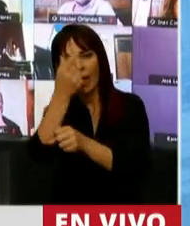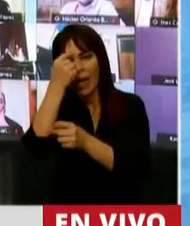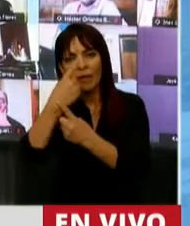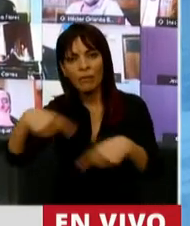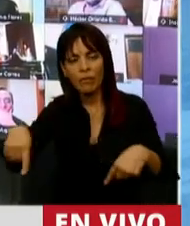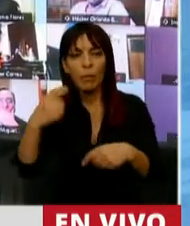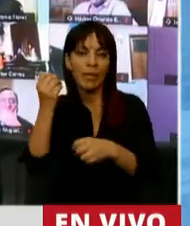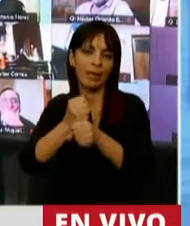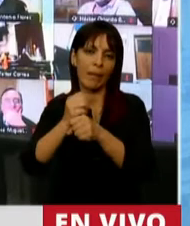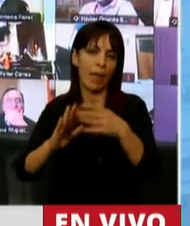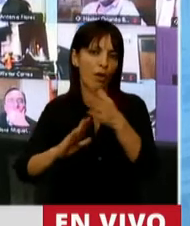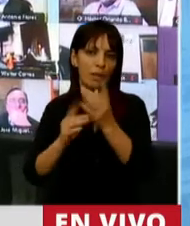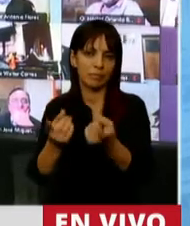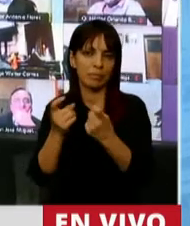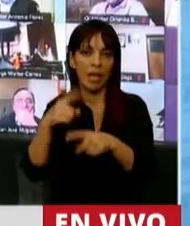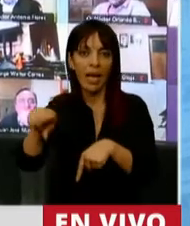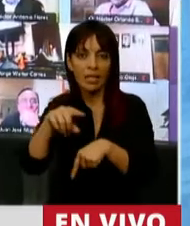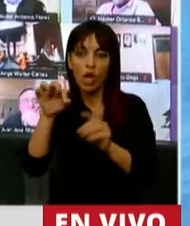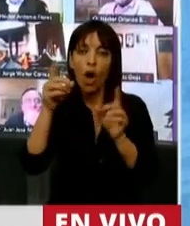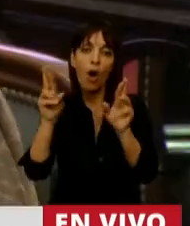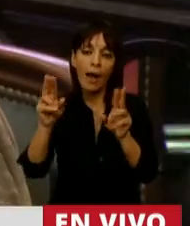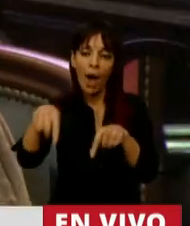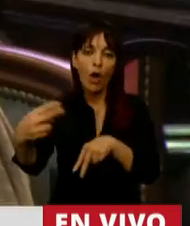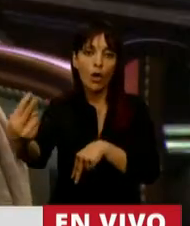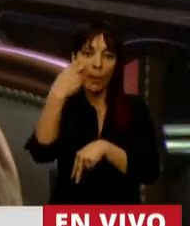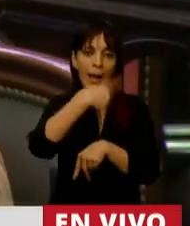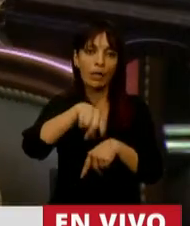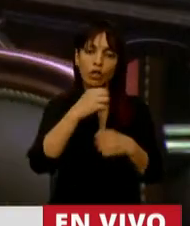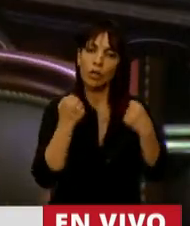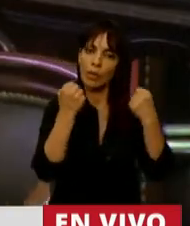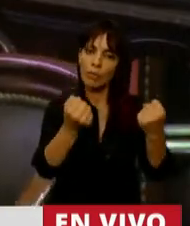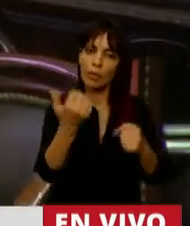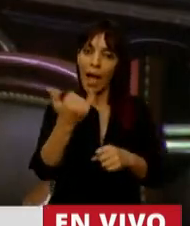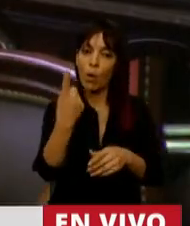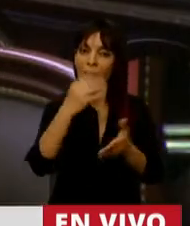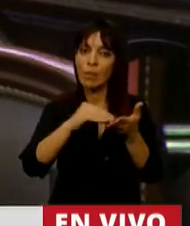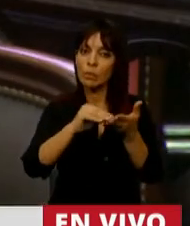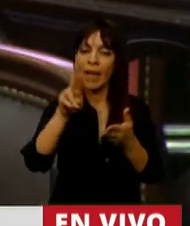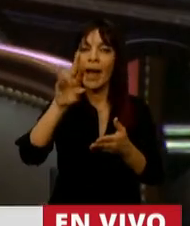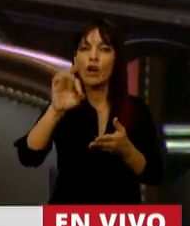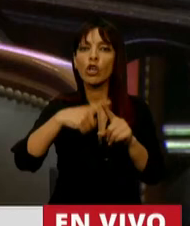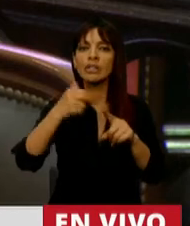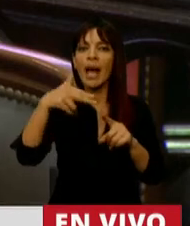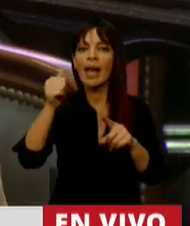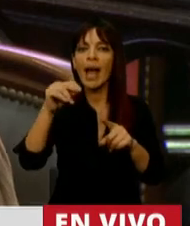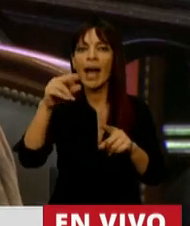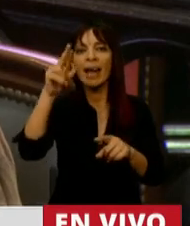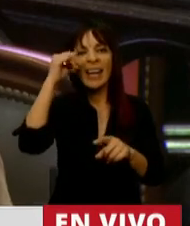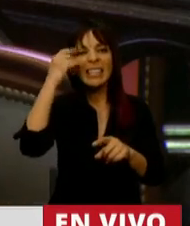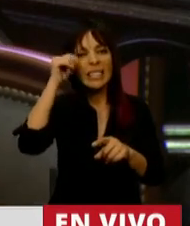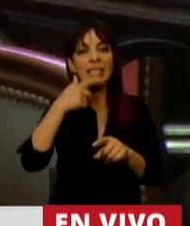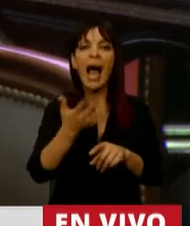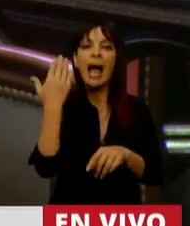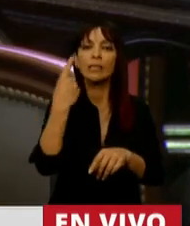trabajadores esenciales, nos hubieran visto a nosotros hoy acá, haciendo el esfuerzo. Hay una diputada, la diputada Roxana Reyes, hace un día y medio que estuvo